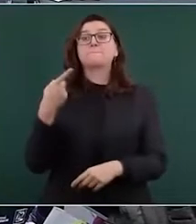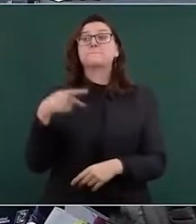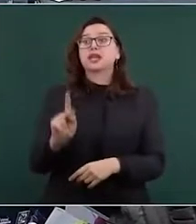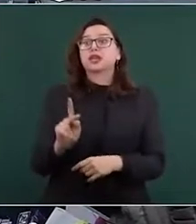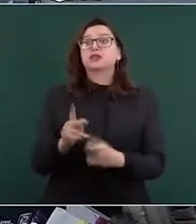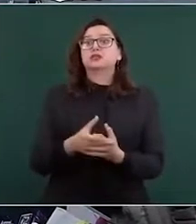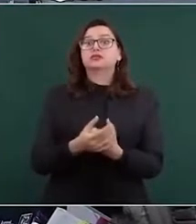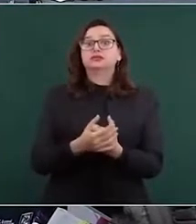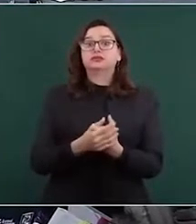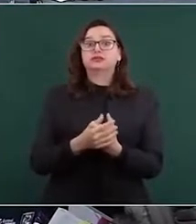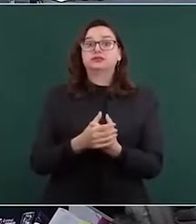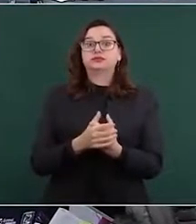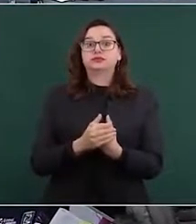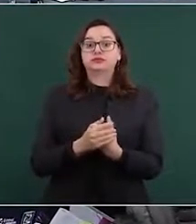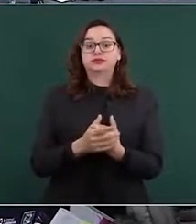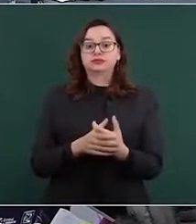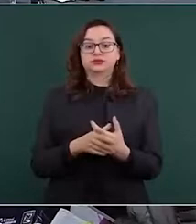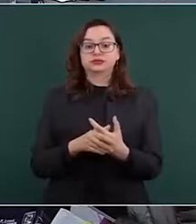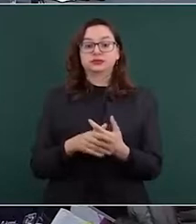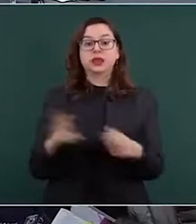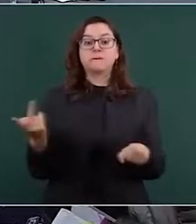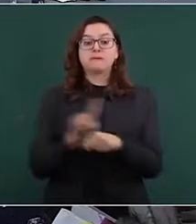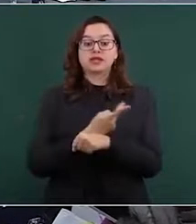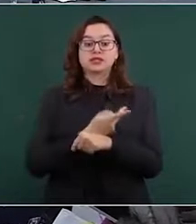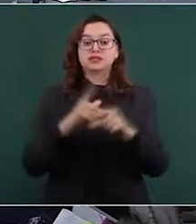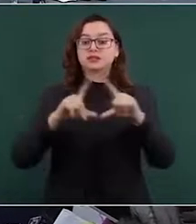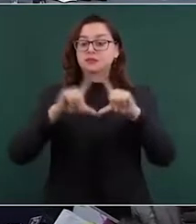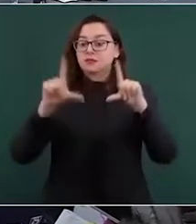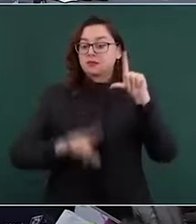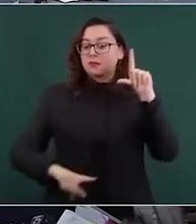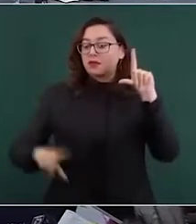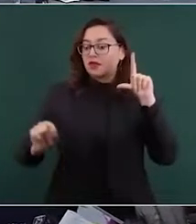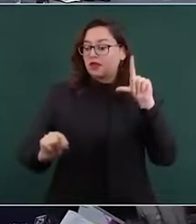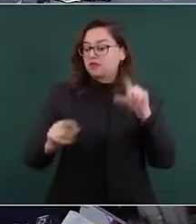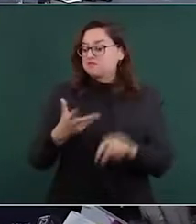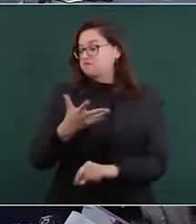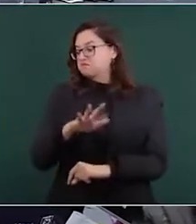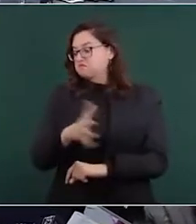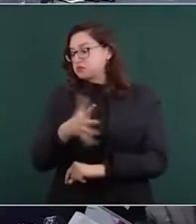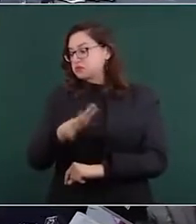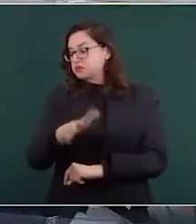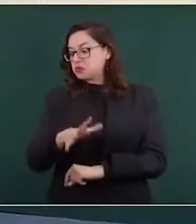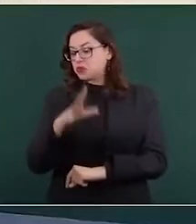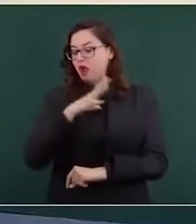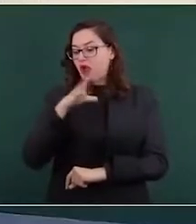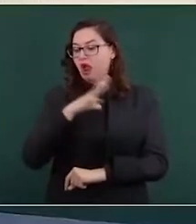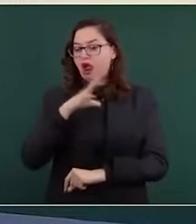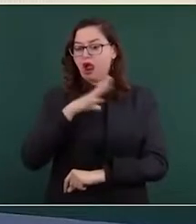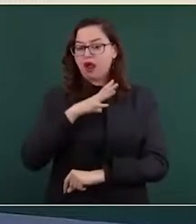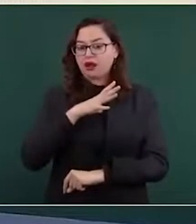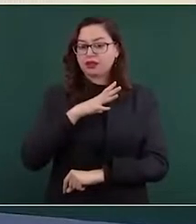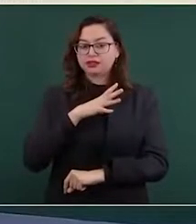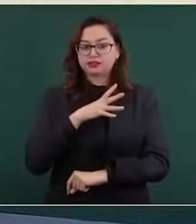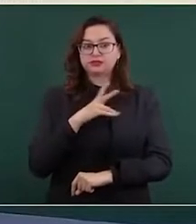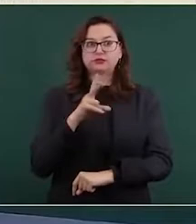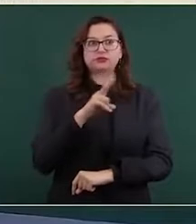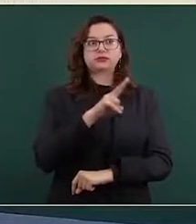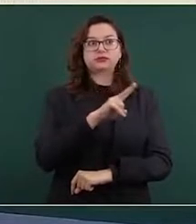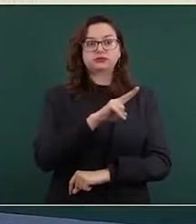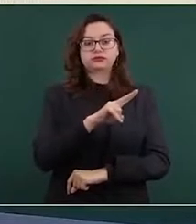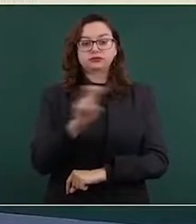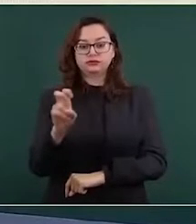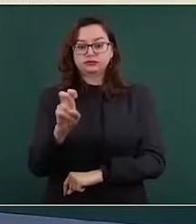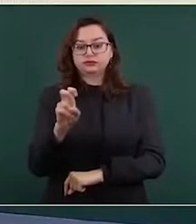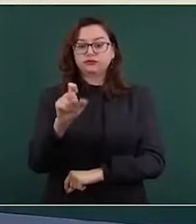de que nuestro país tiene alrededor de 270,